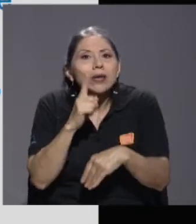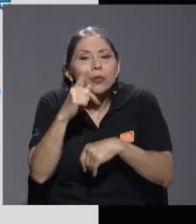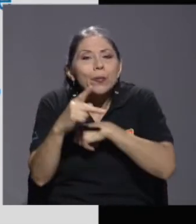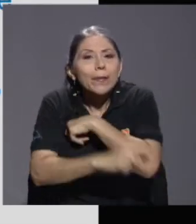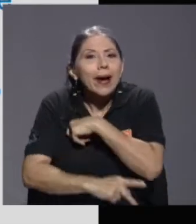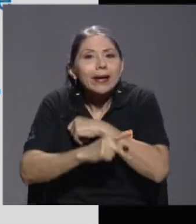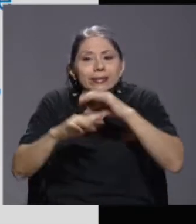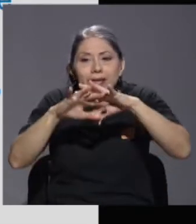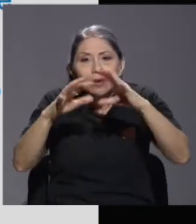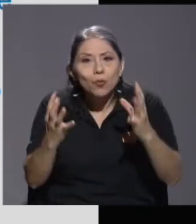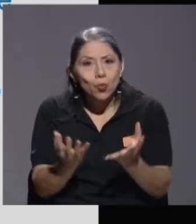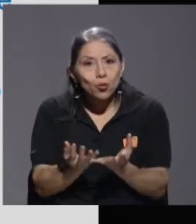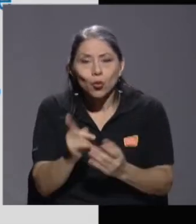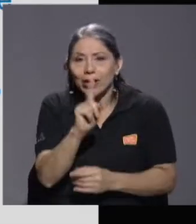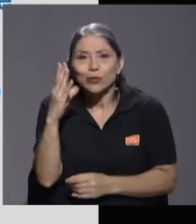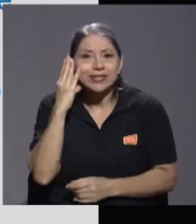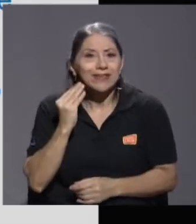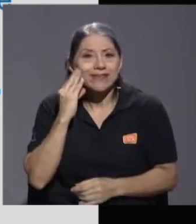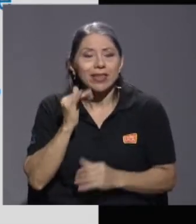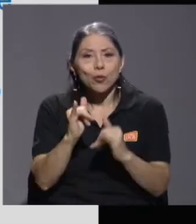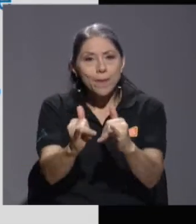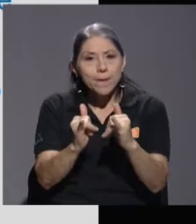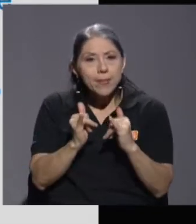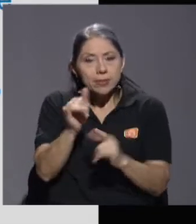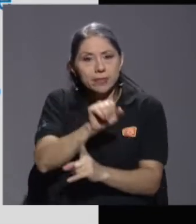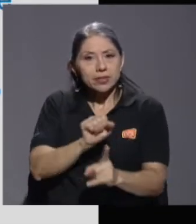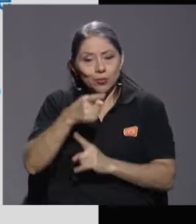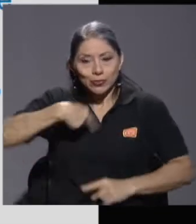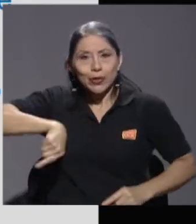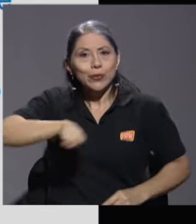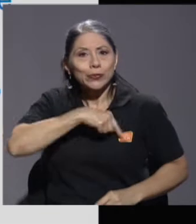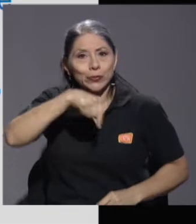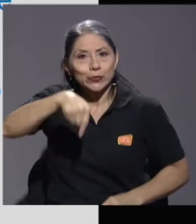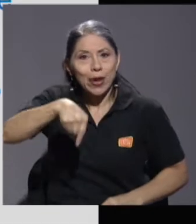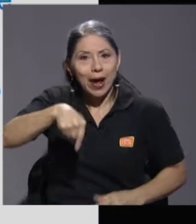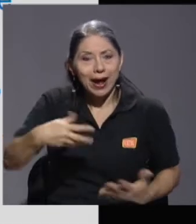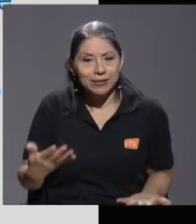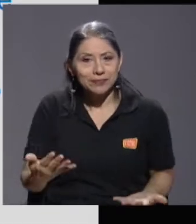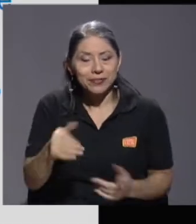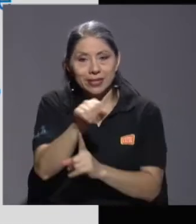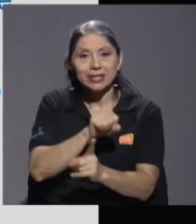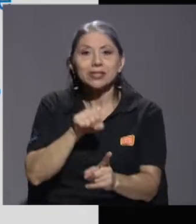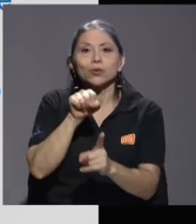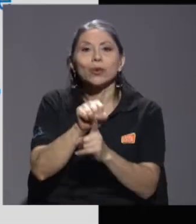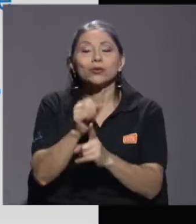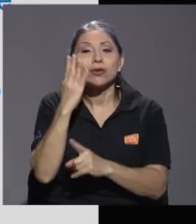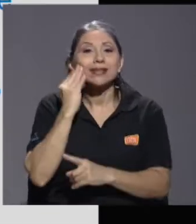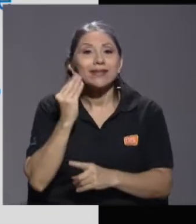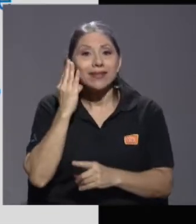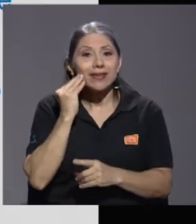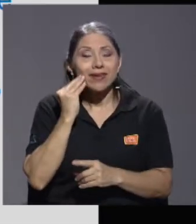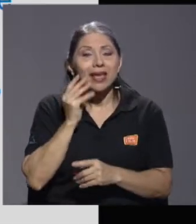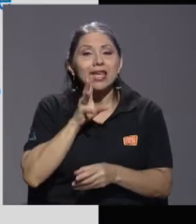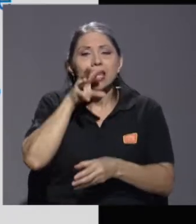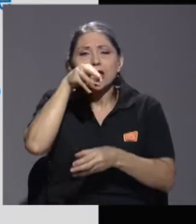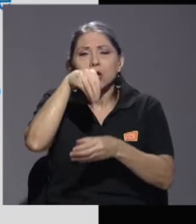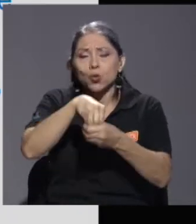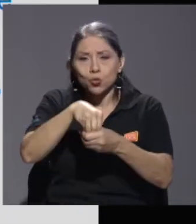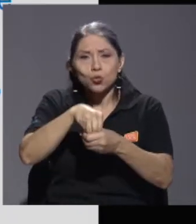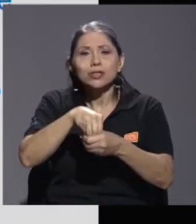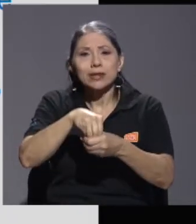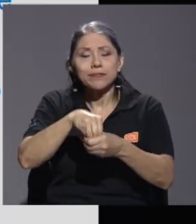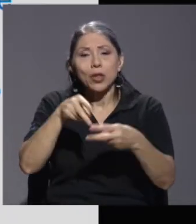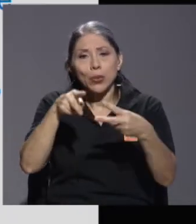que no esté viviendo la situación que nosotros también estamos viviendo en este momento. La situación que se vive incluye fundamentalmente